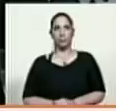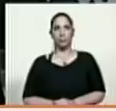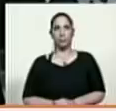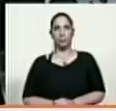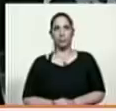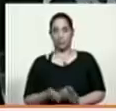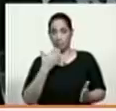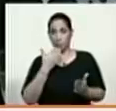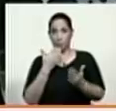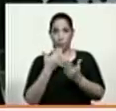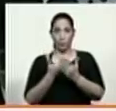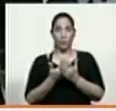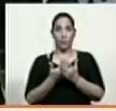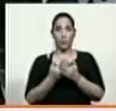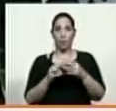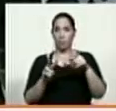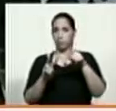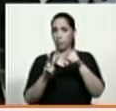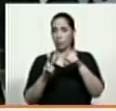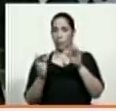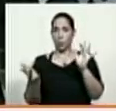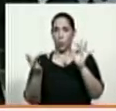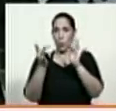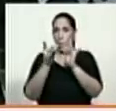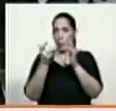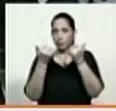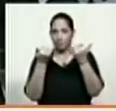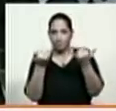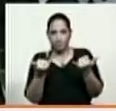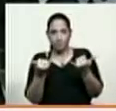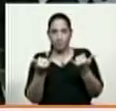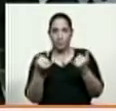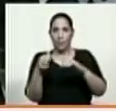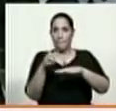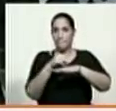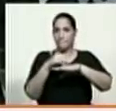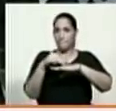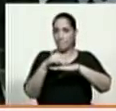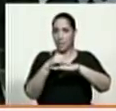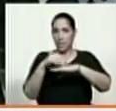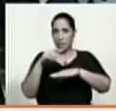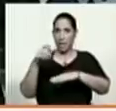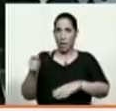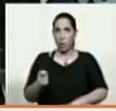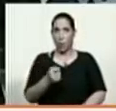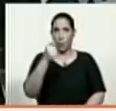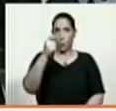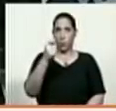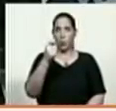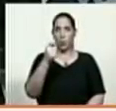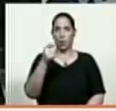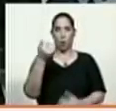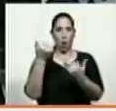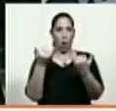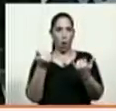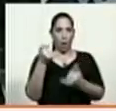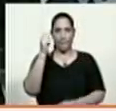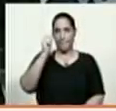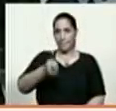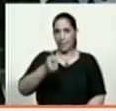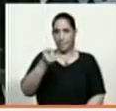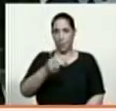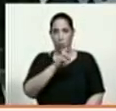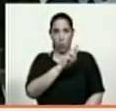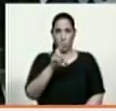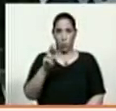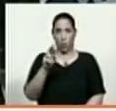Gracias a los estudios por este contacto. Nos encontramos desde el Ministerio Público. En este momento el Fiscal General de la República, Tarek William